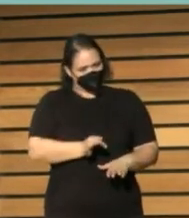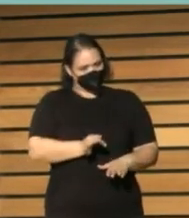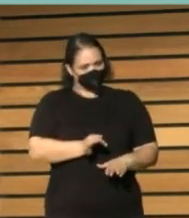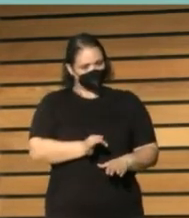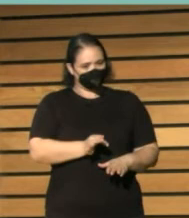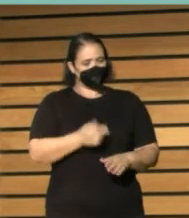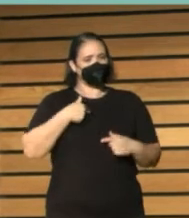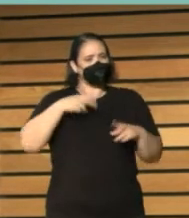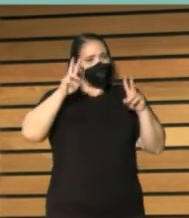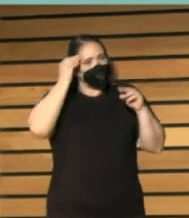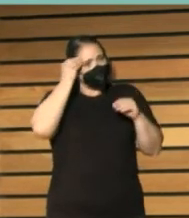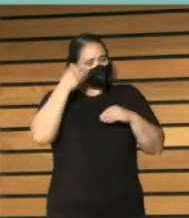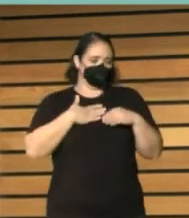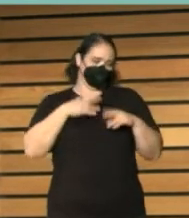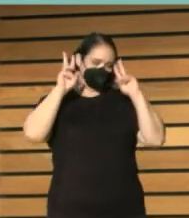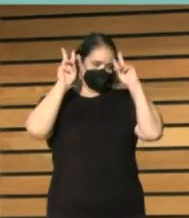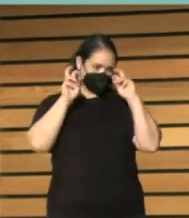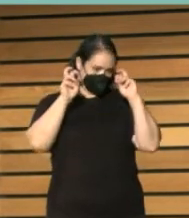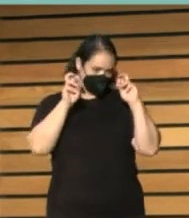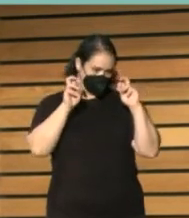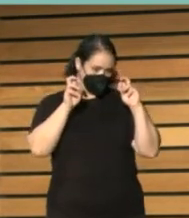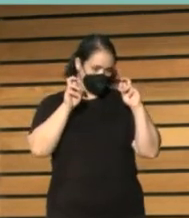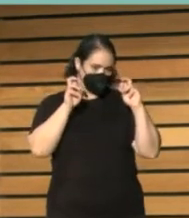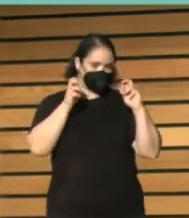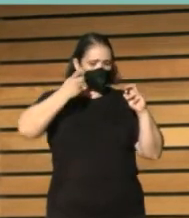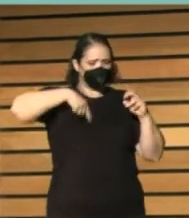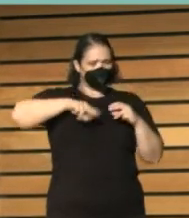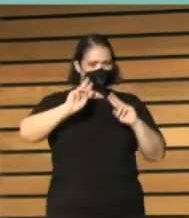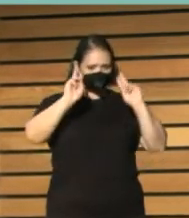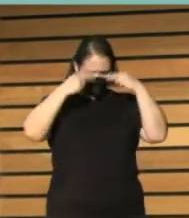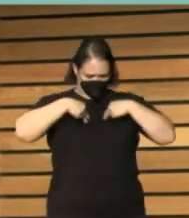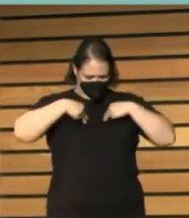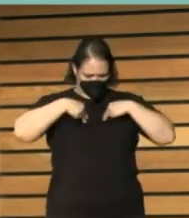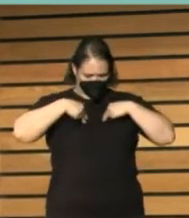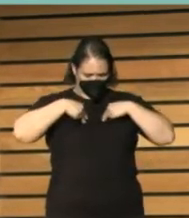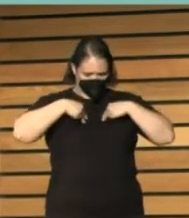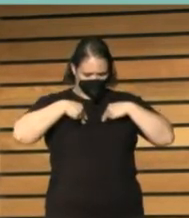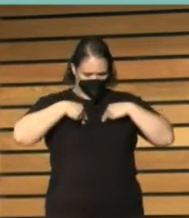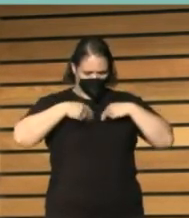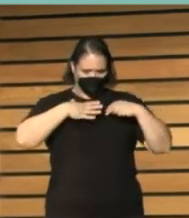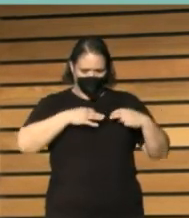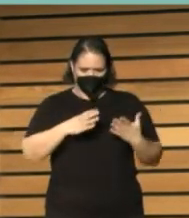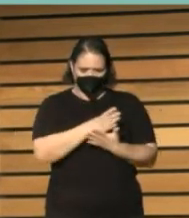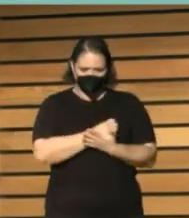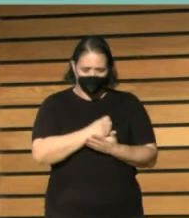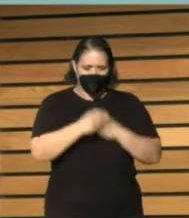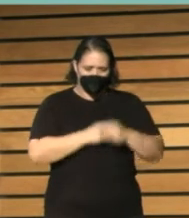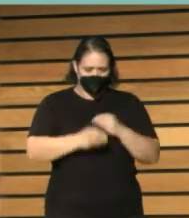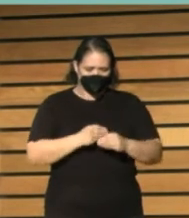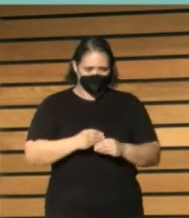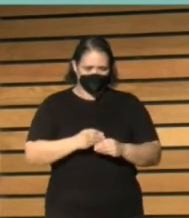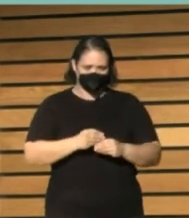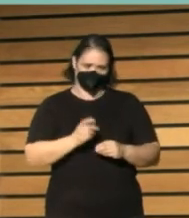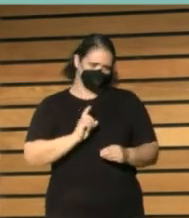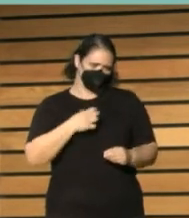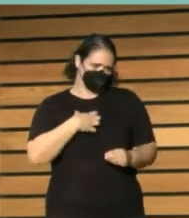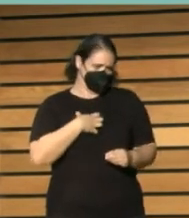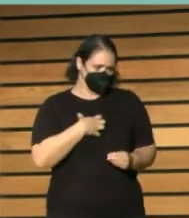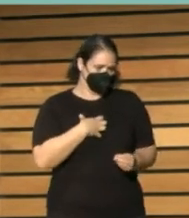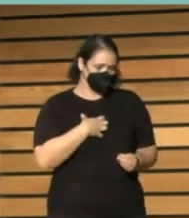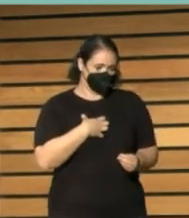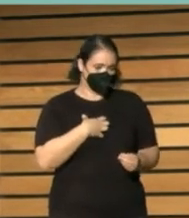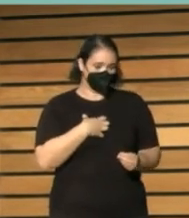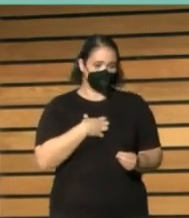creo que ese es el tema y a veces no somos conscientes de que no lo podemos hacer todo yo ayer escuchaba a la chica Loli de